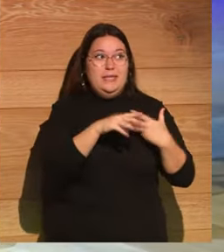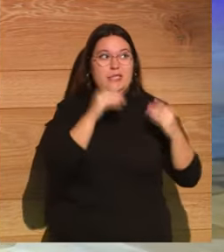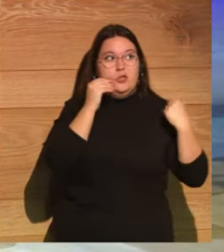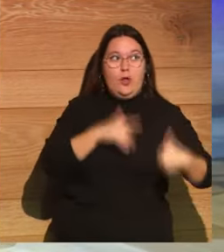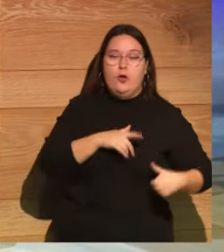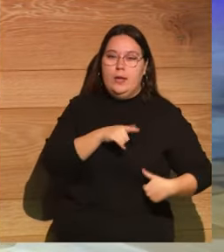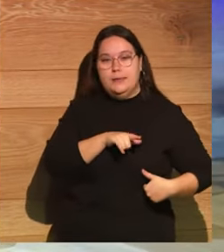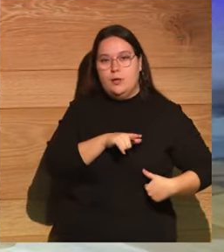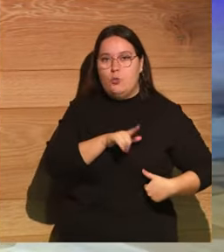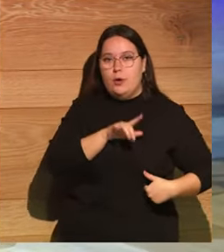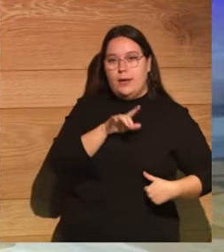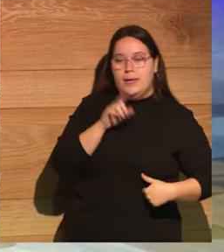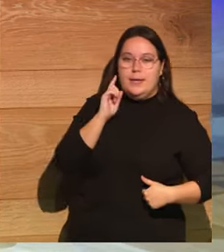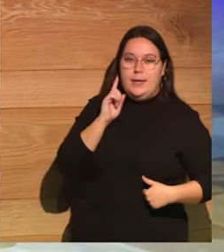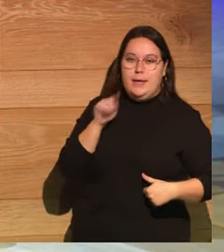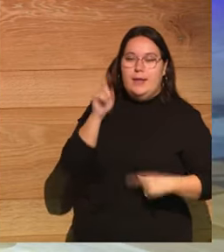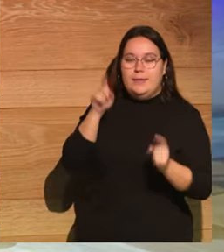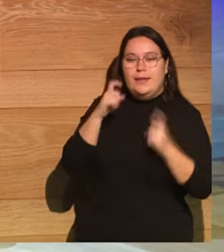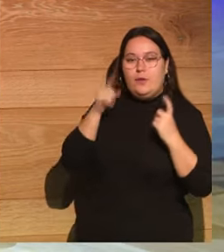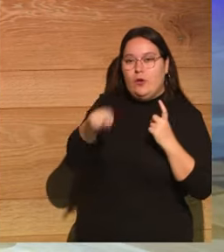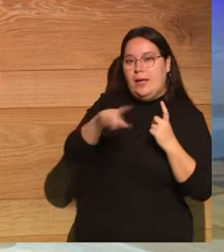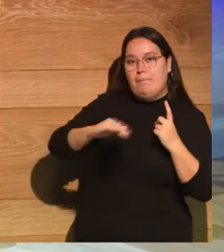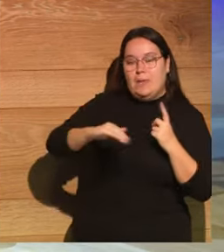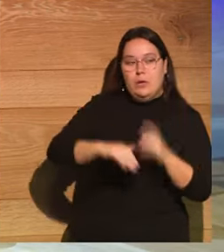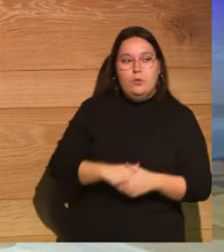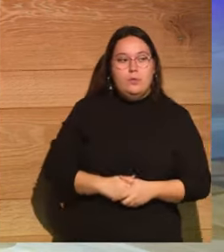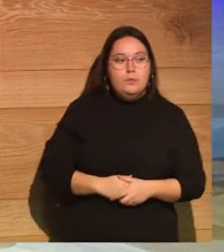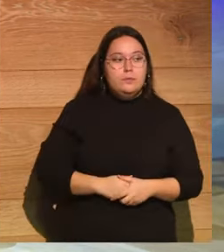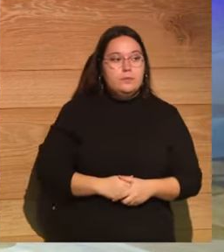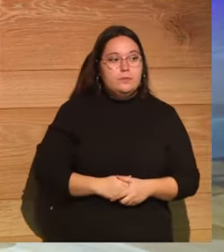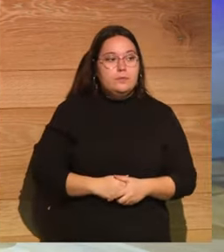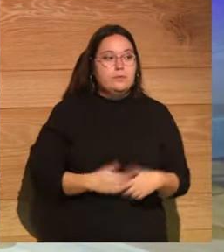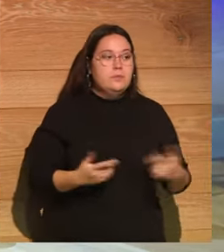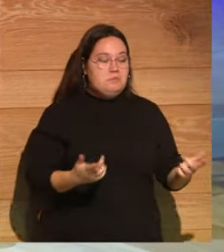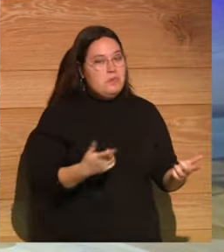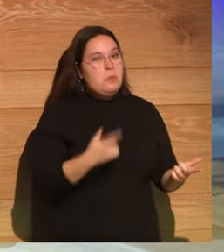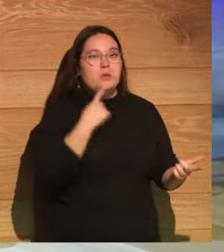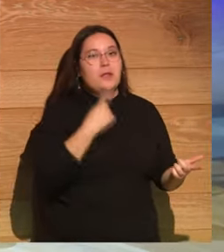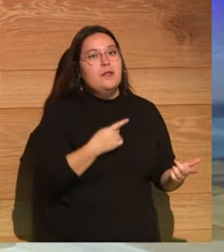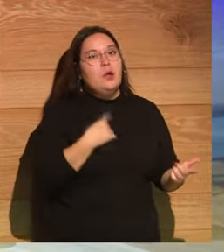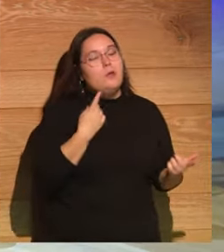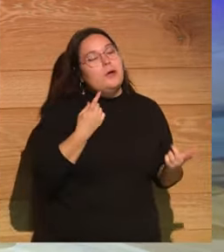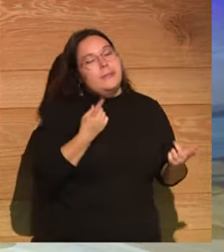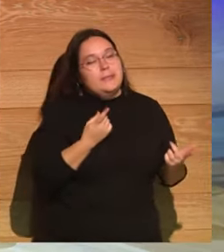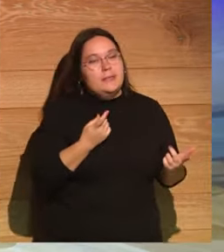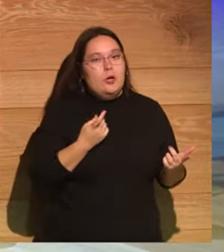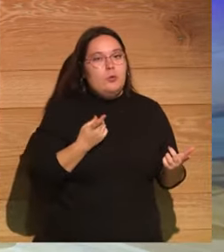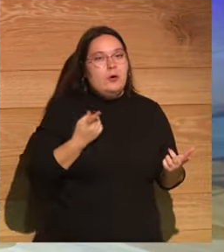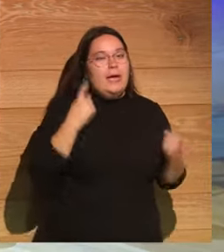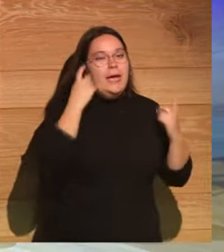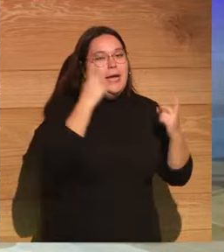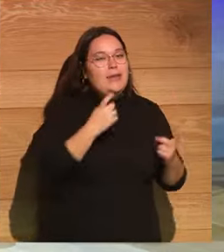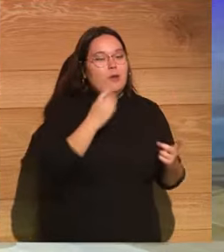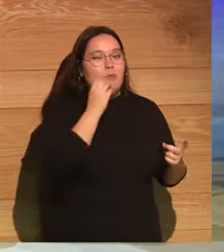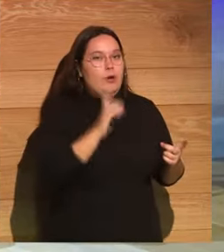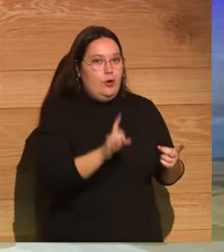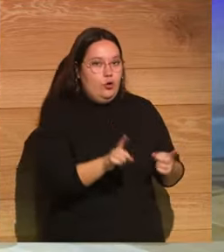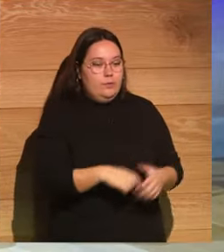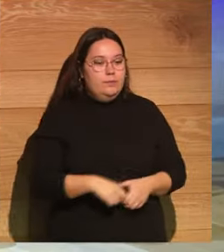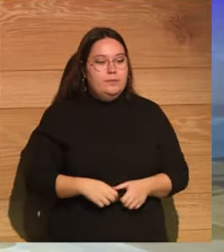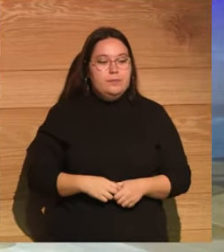O no sé si malos o tal. Bueno, o malintencionados, vamos a decir, ¿no? O bien pagados, si lo quieres hablar así.